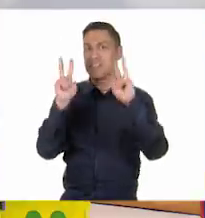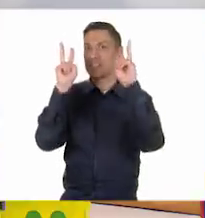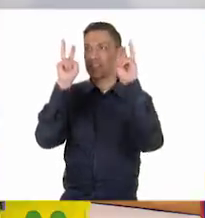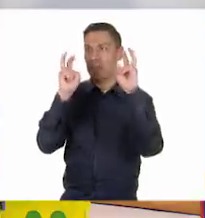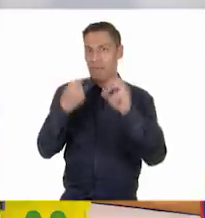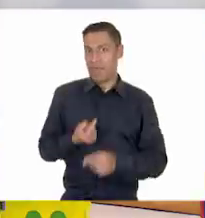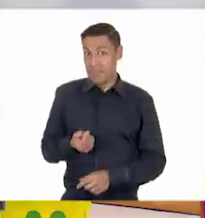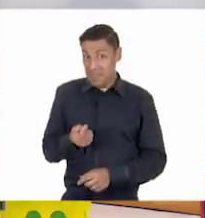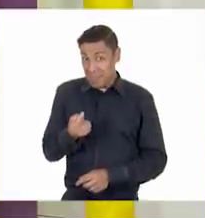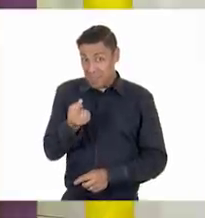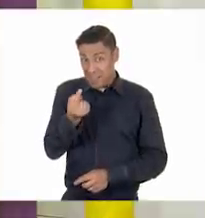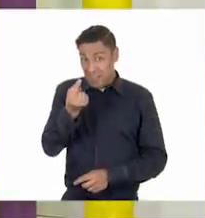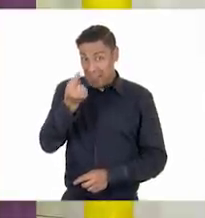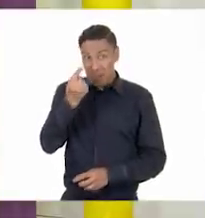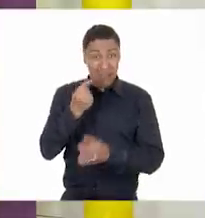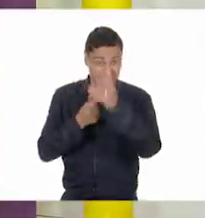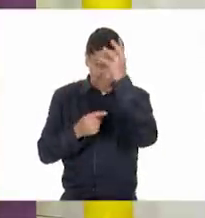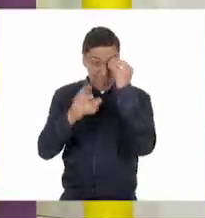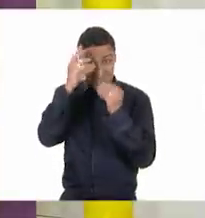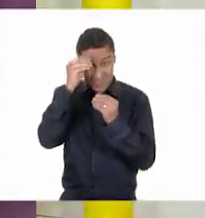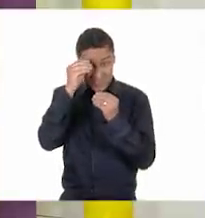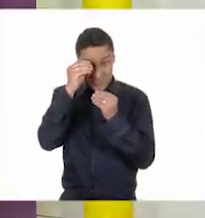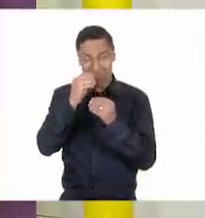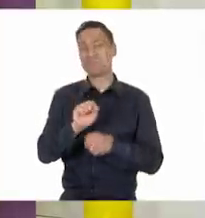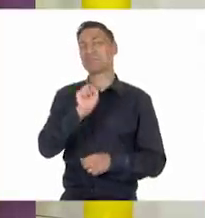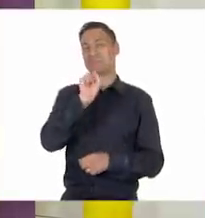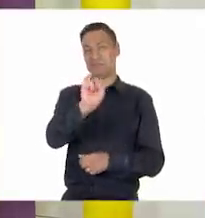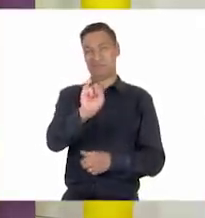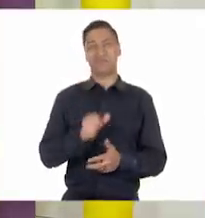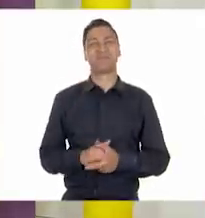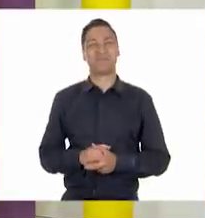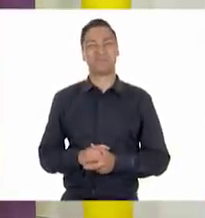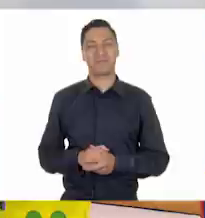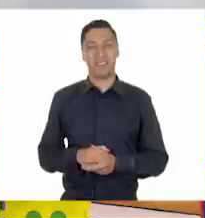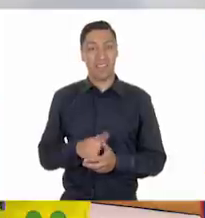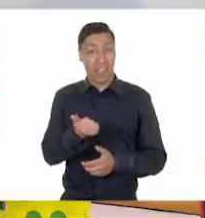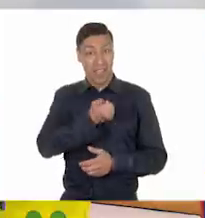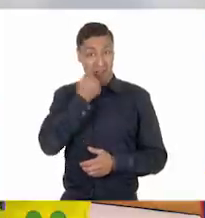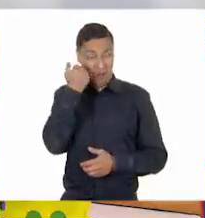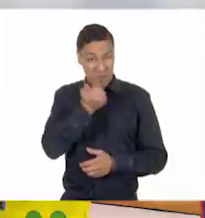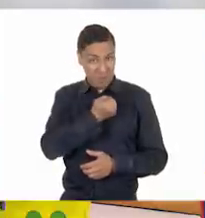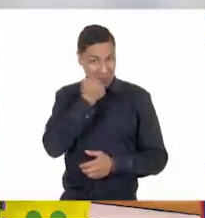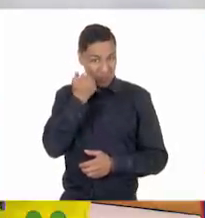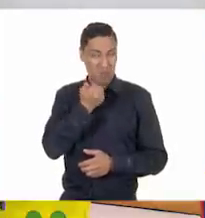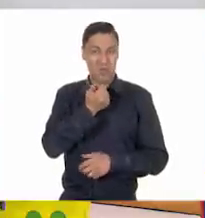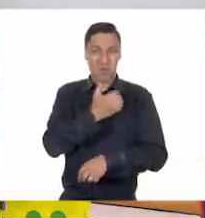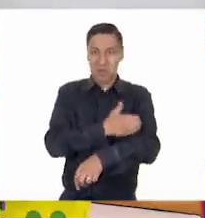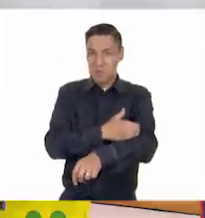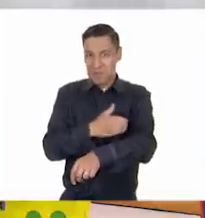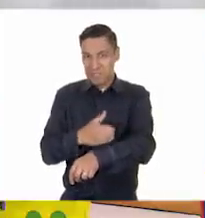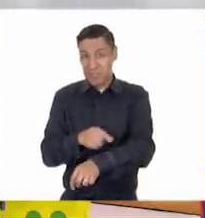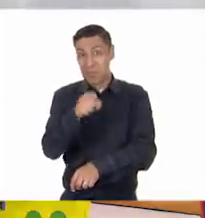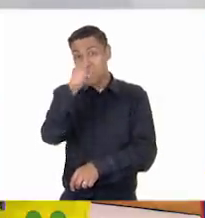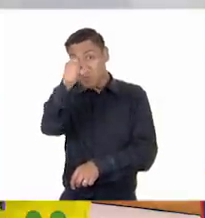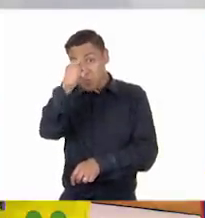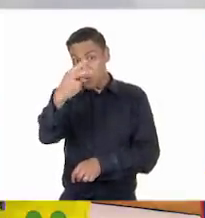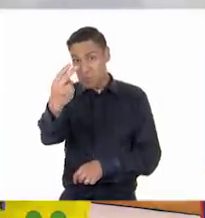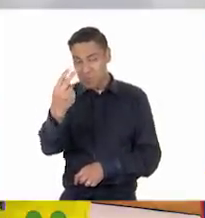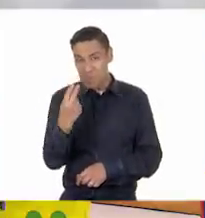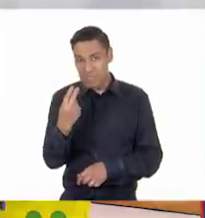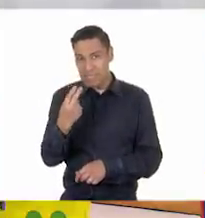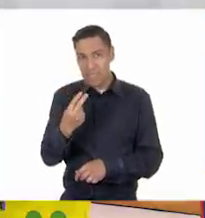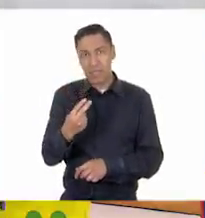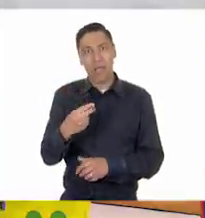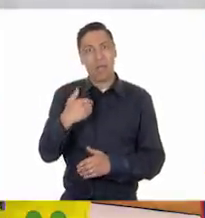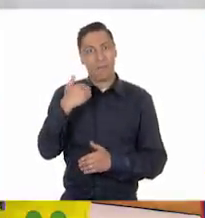Cresco y Aprendo? Sí, así es. Bien, pues los alumnos y las alumnas que nos ven desde casa están pasando por un